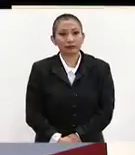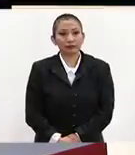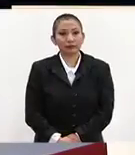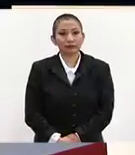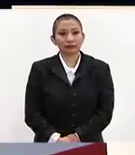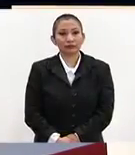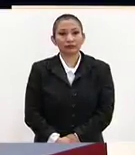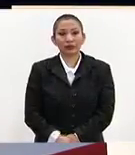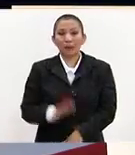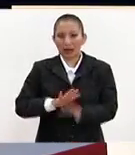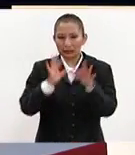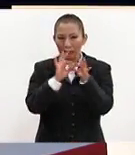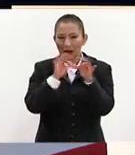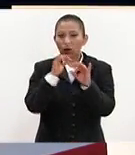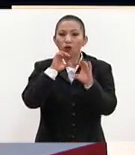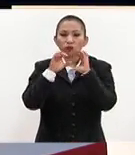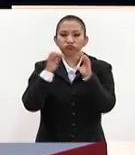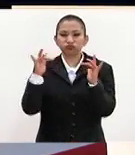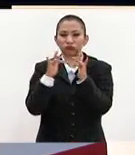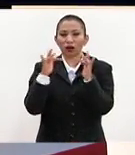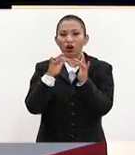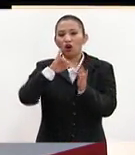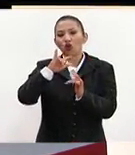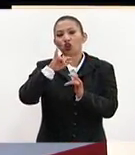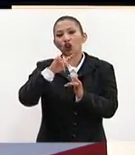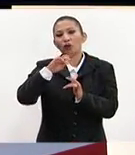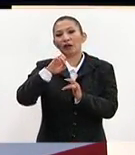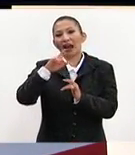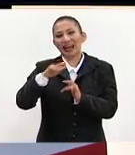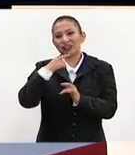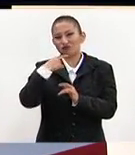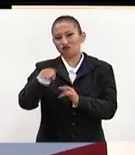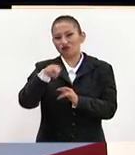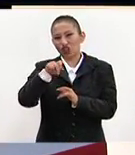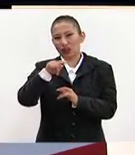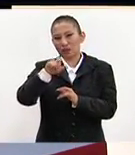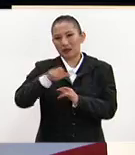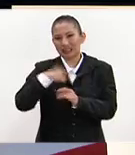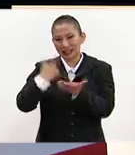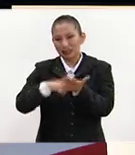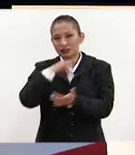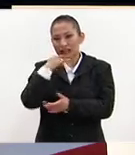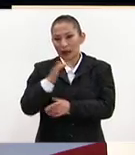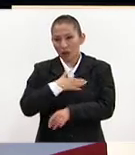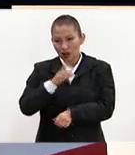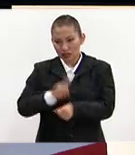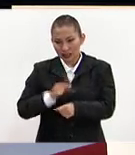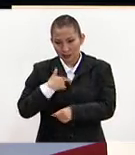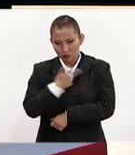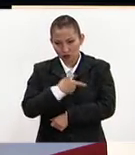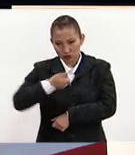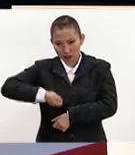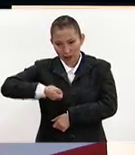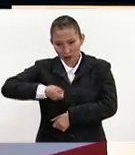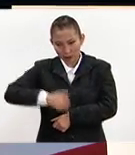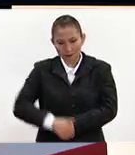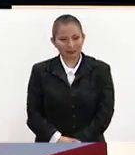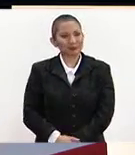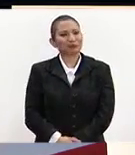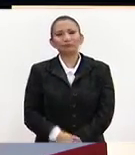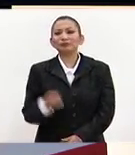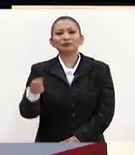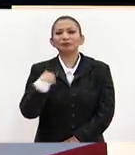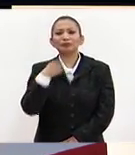Para darnos más detalles, nos comunicamos con Julio Gray, el ex corresponsal de Notimeza en Chile. Julio, muy buenos días, es un placer volverte a saludar.